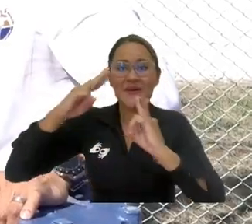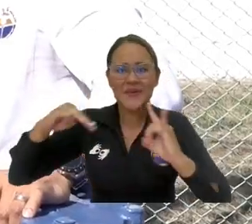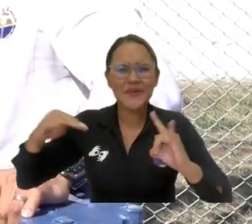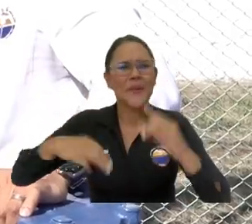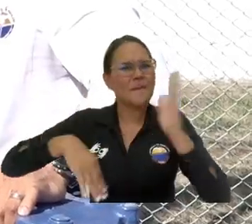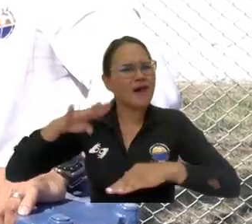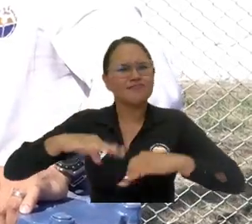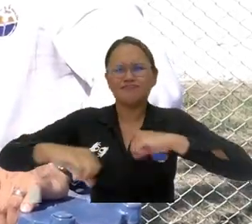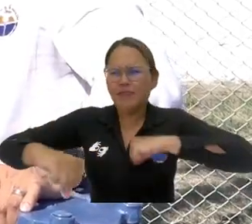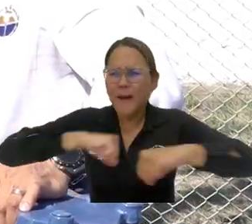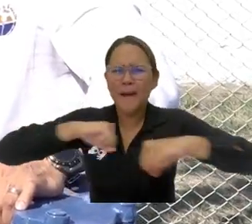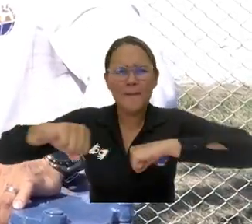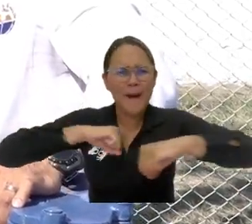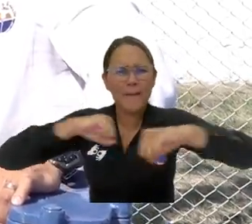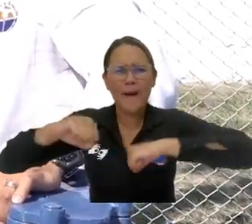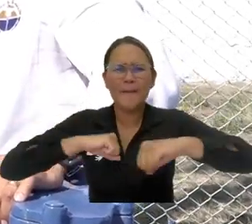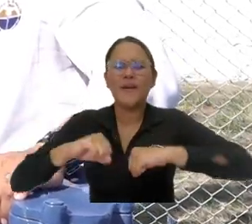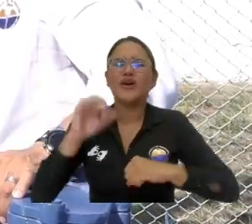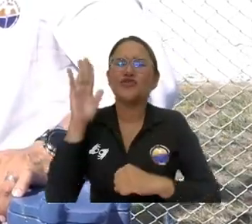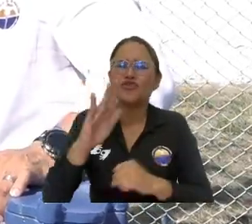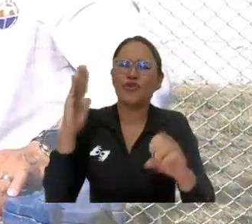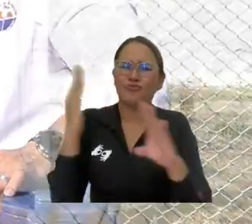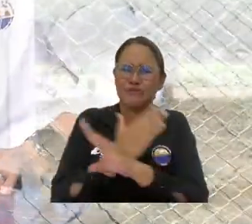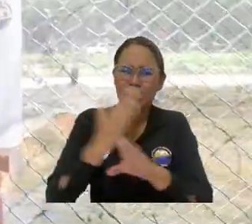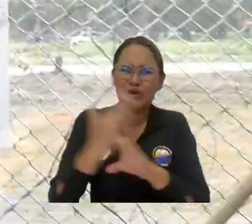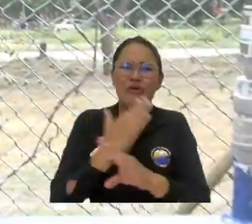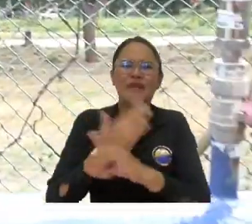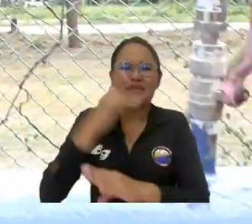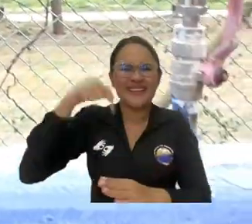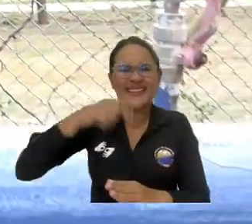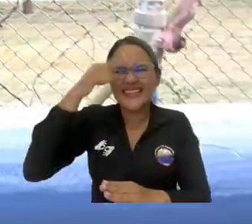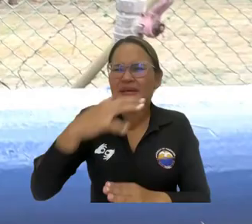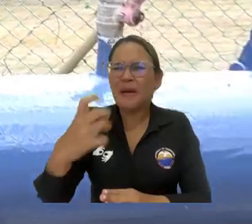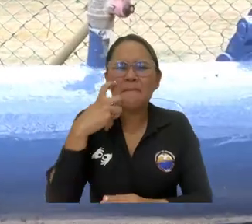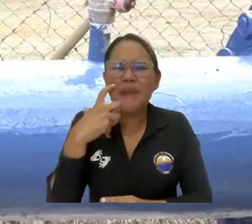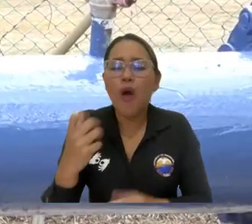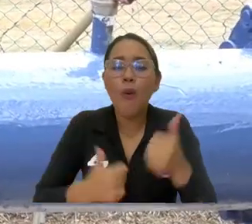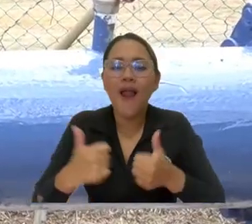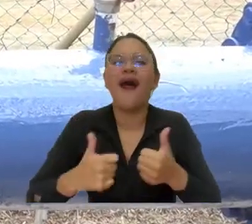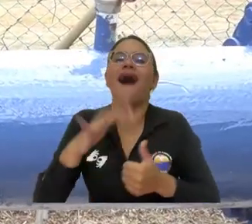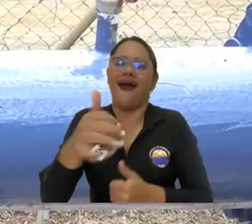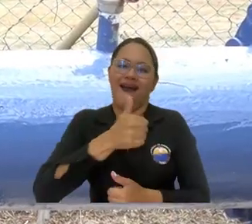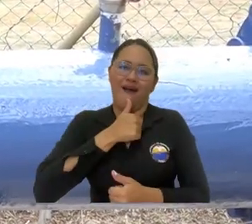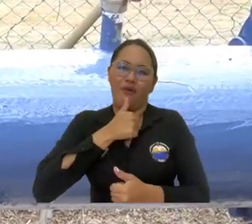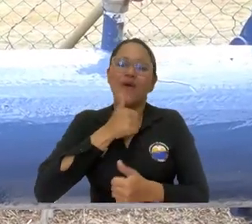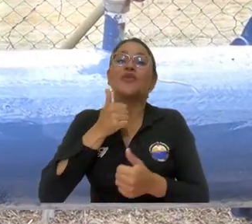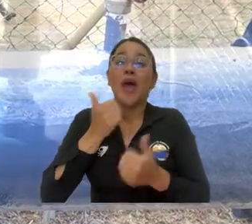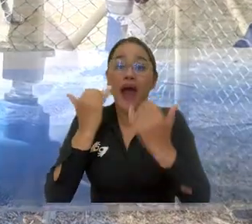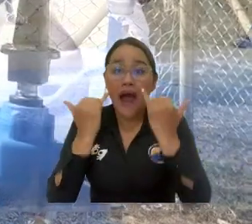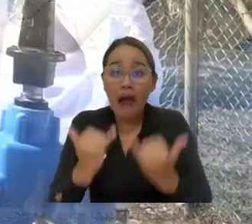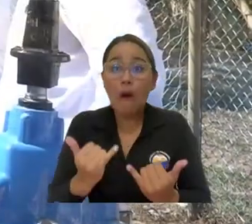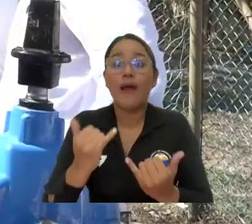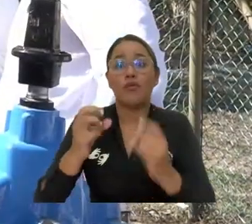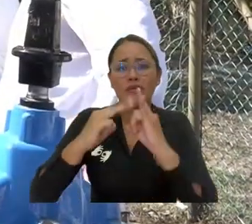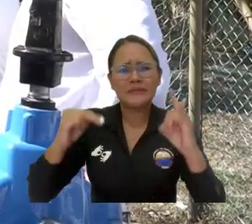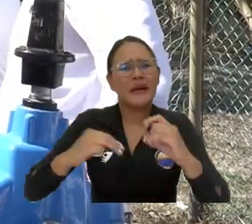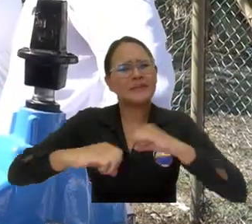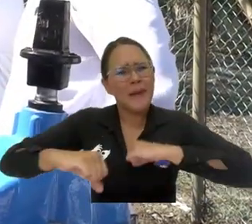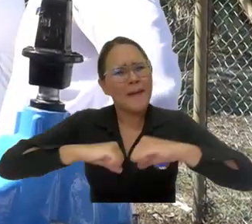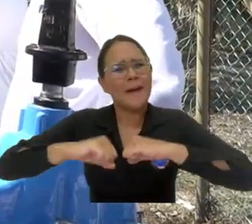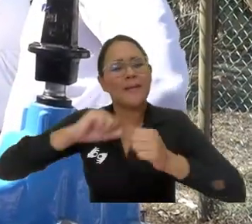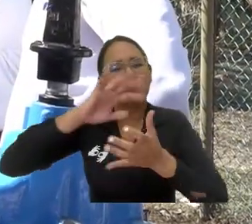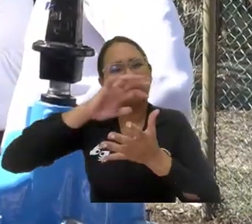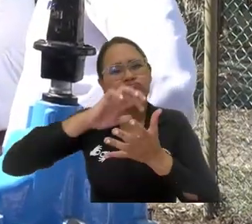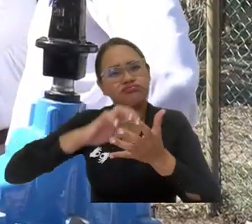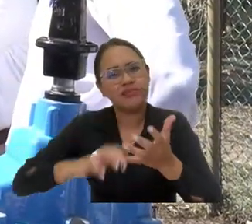esta Casa de Estudios Superiores se ha venido contribuyendo a mitigar el problema más grave que padece Santa Marta, la falta de agua. El rector